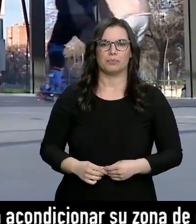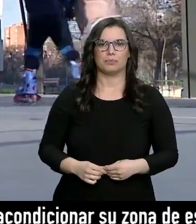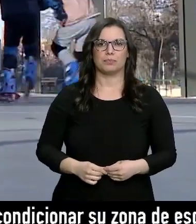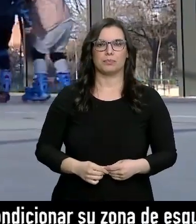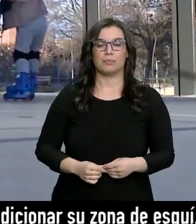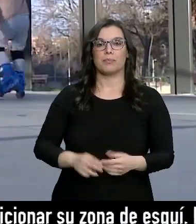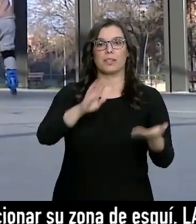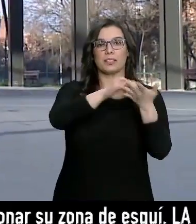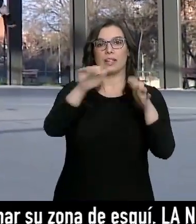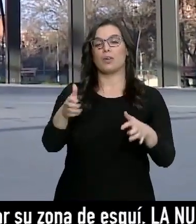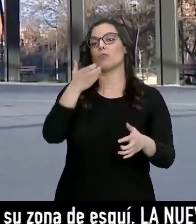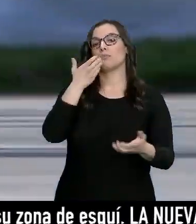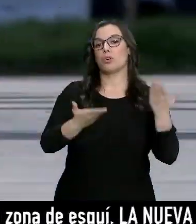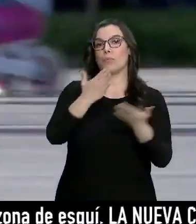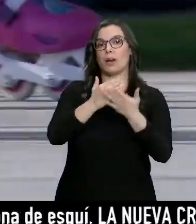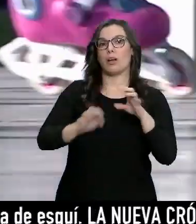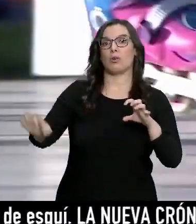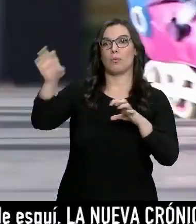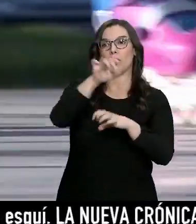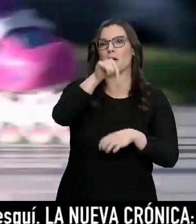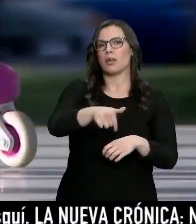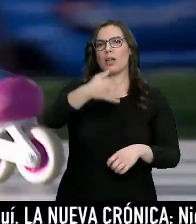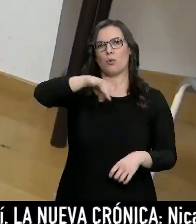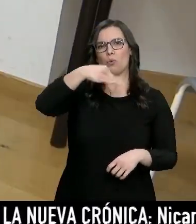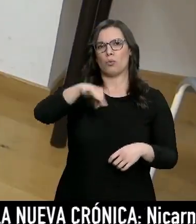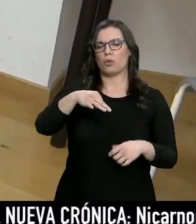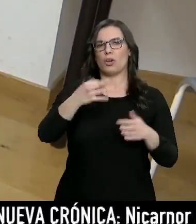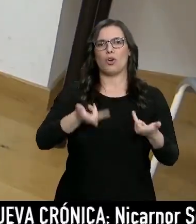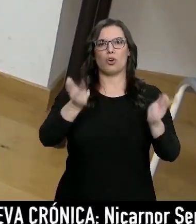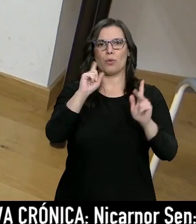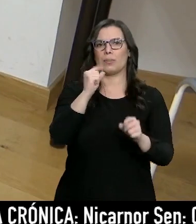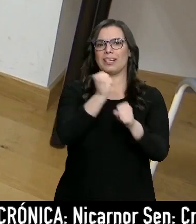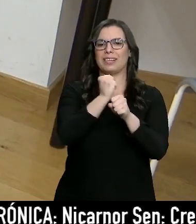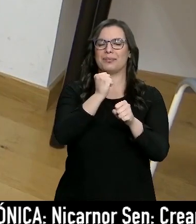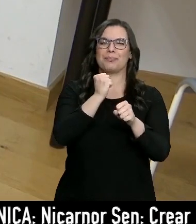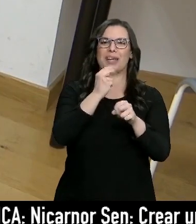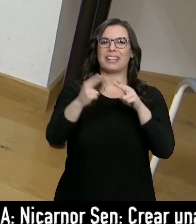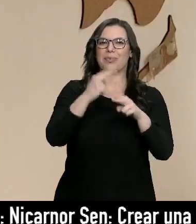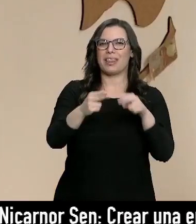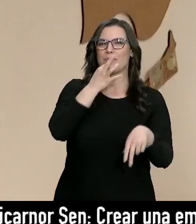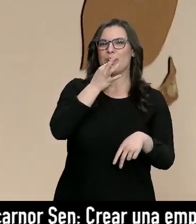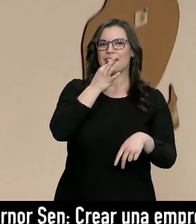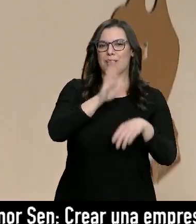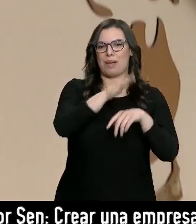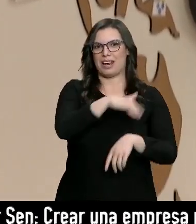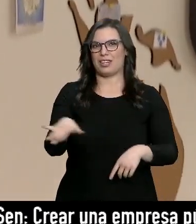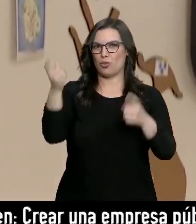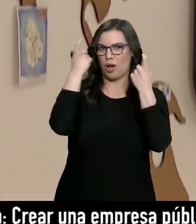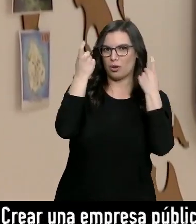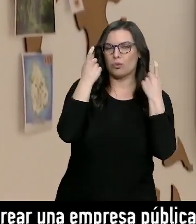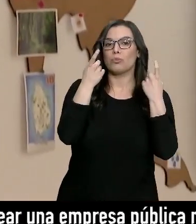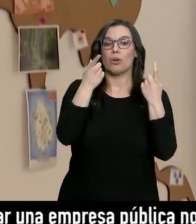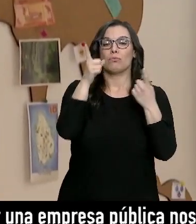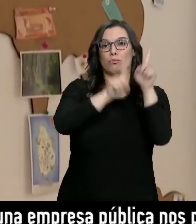Castilla y León es la única comunidad que continúa sin permitir las actividades extraescolares con las consecuencias que esto tiene para las familias con